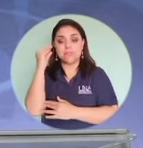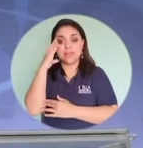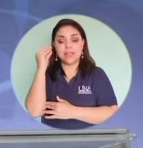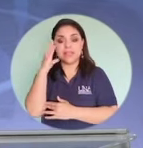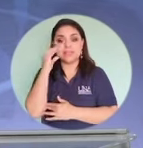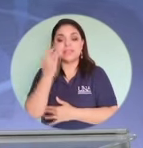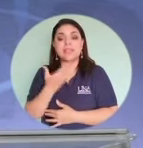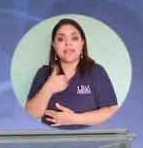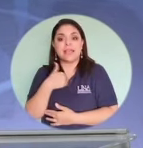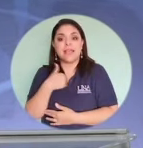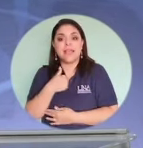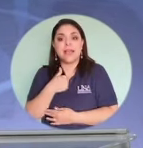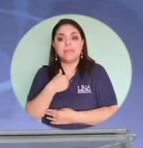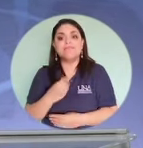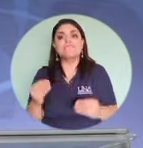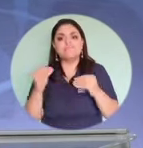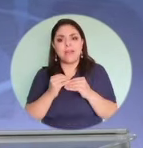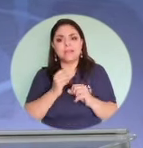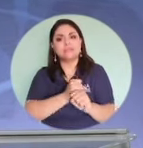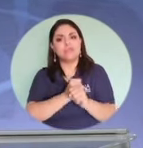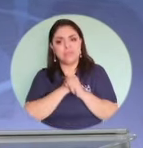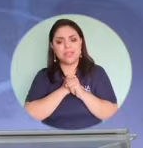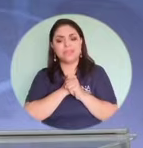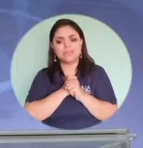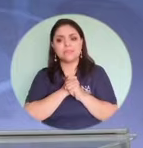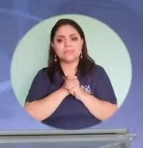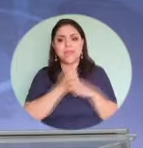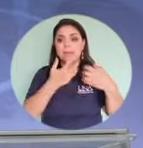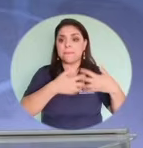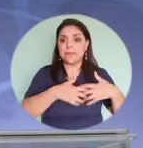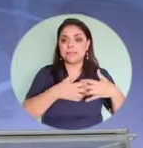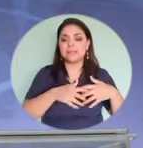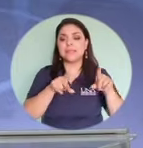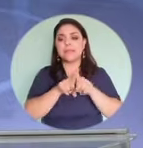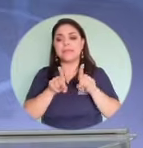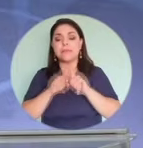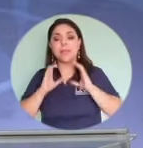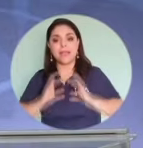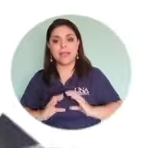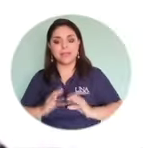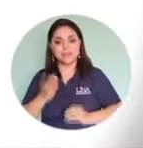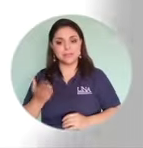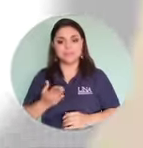conlleven un aumento en las medidas de seguridad de tanto de empresas como de clientes.